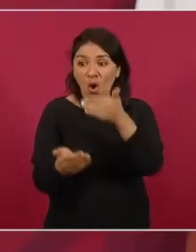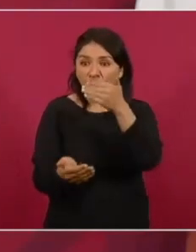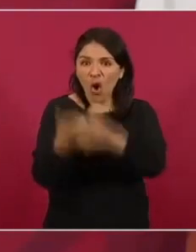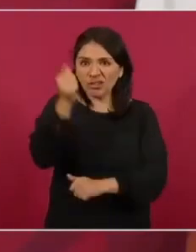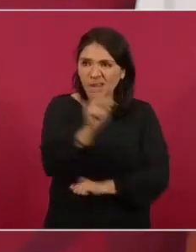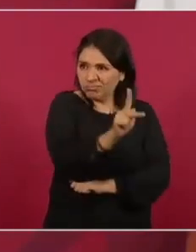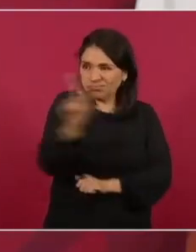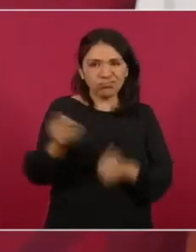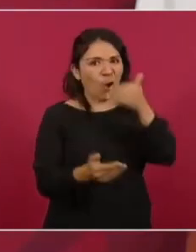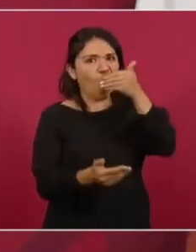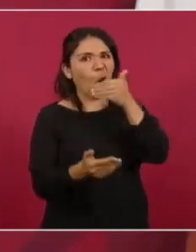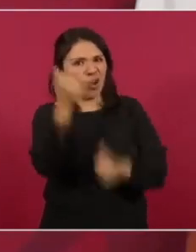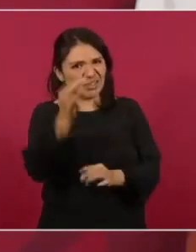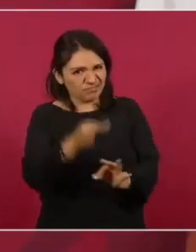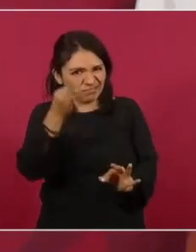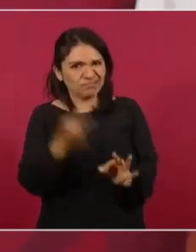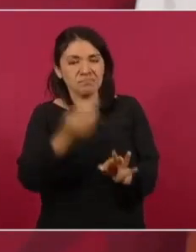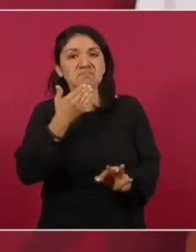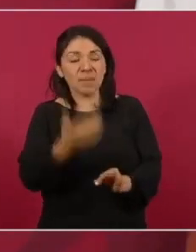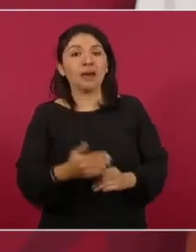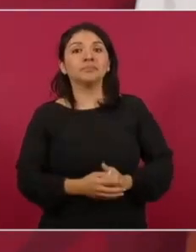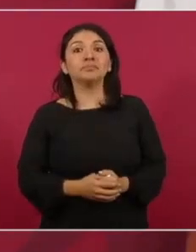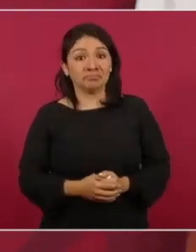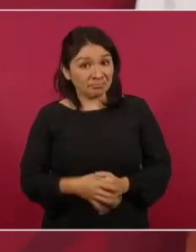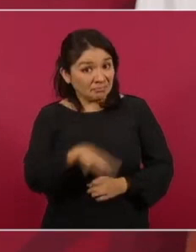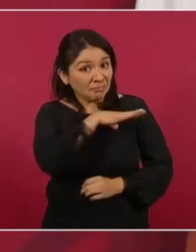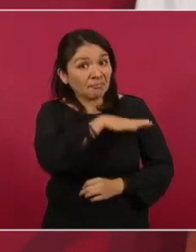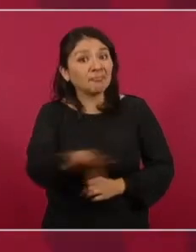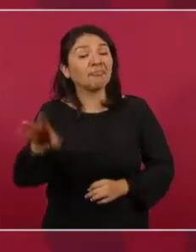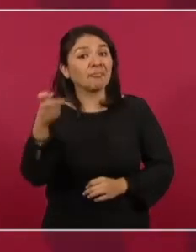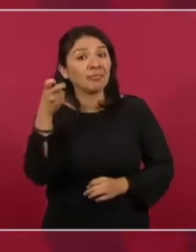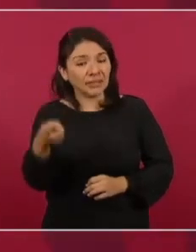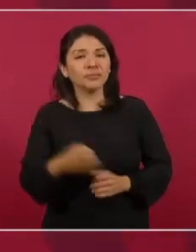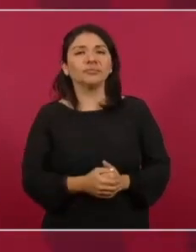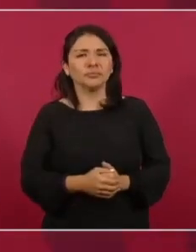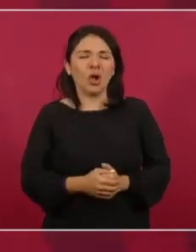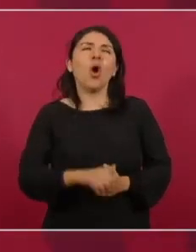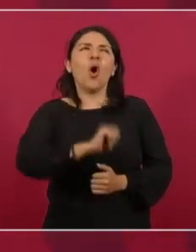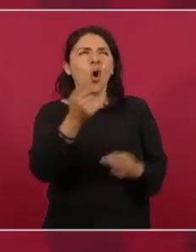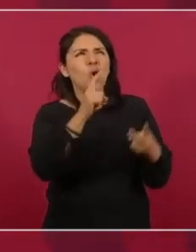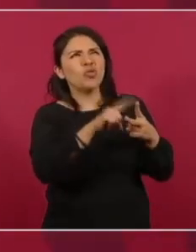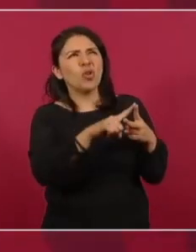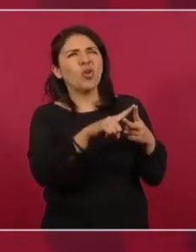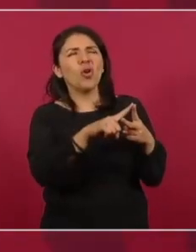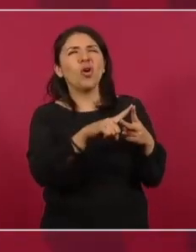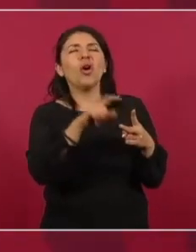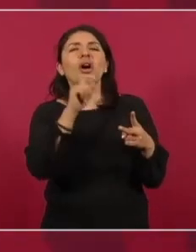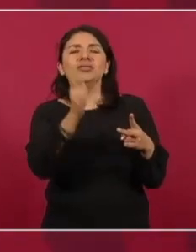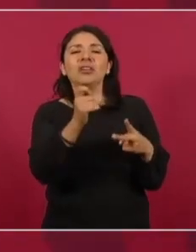en un caso y de 11.10 en otro a favor,